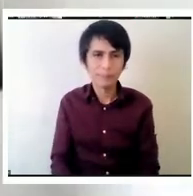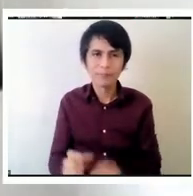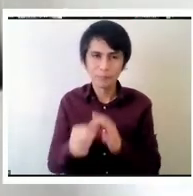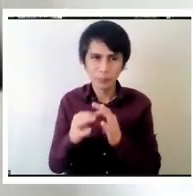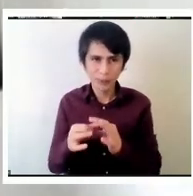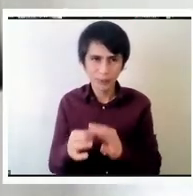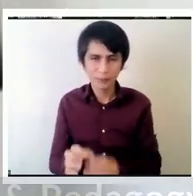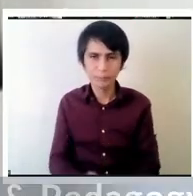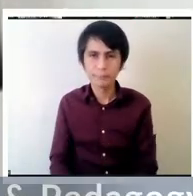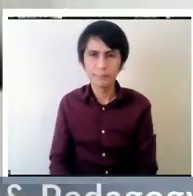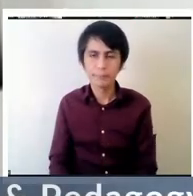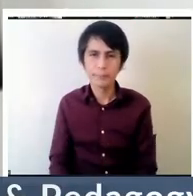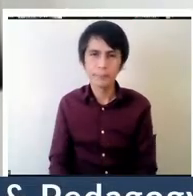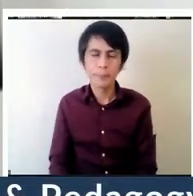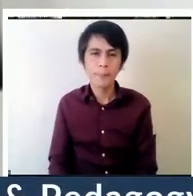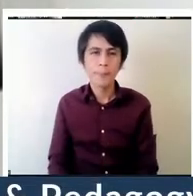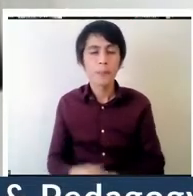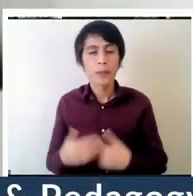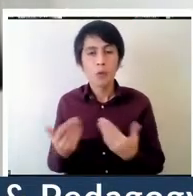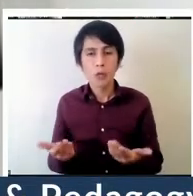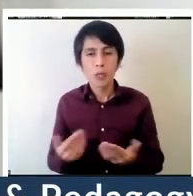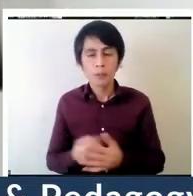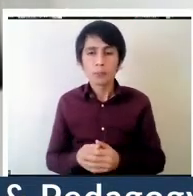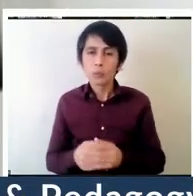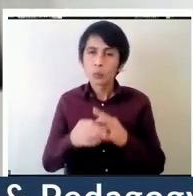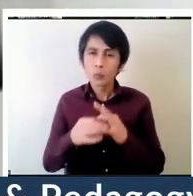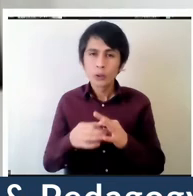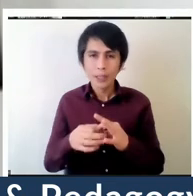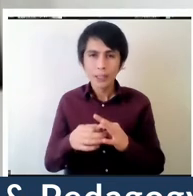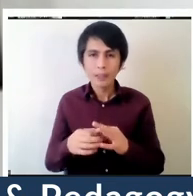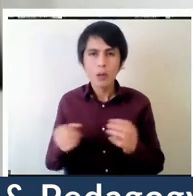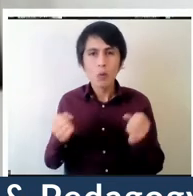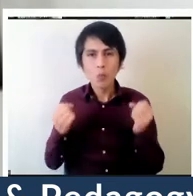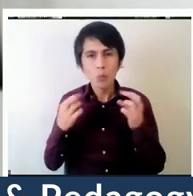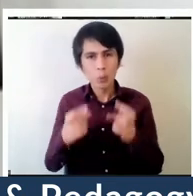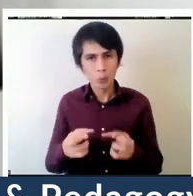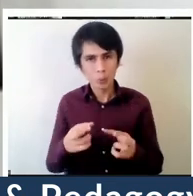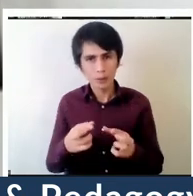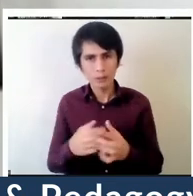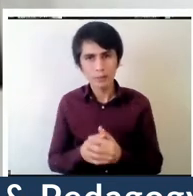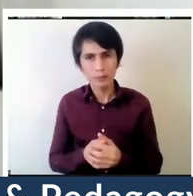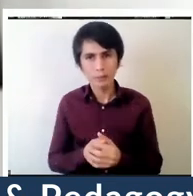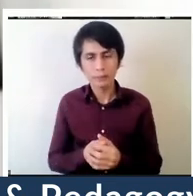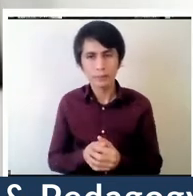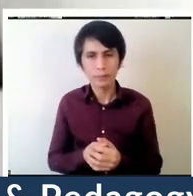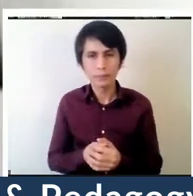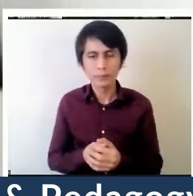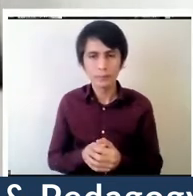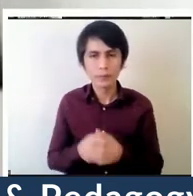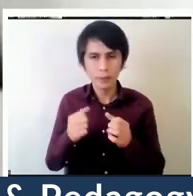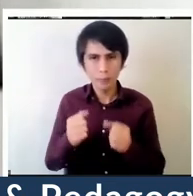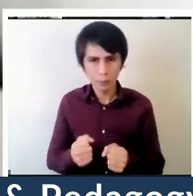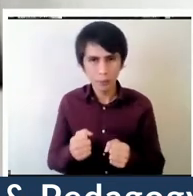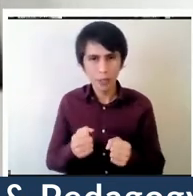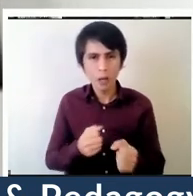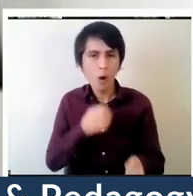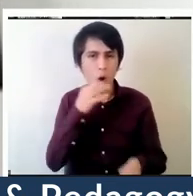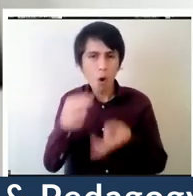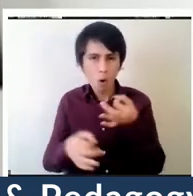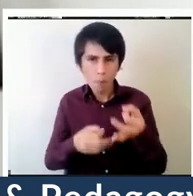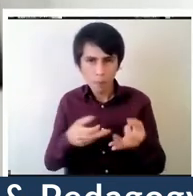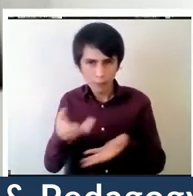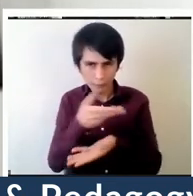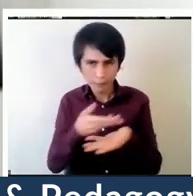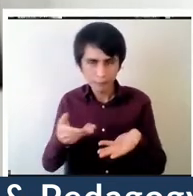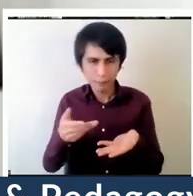bueno muchas gracias por la oportunidad de poder compartir algunos de mis